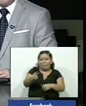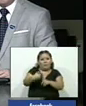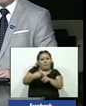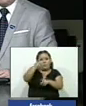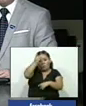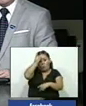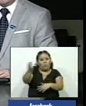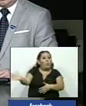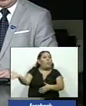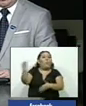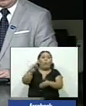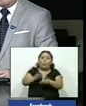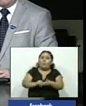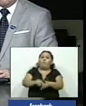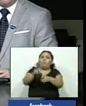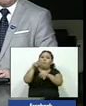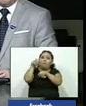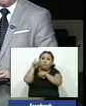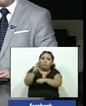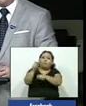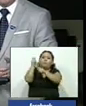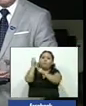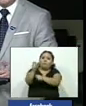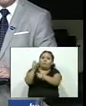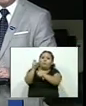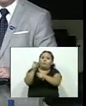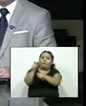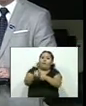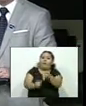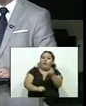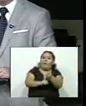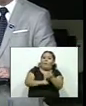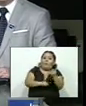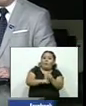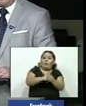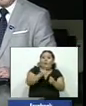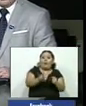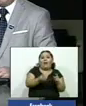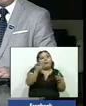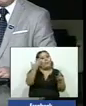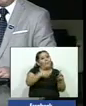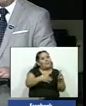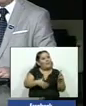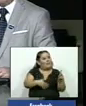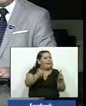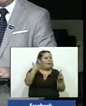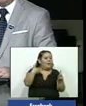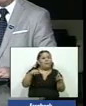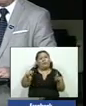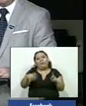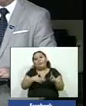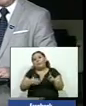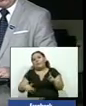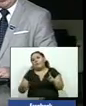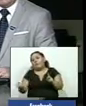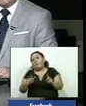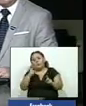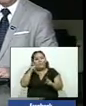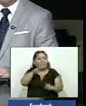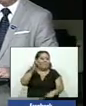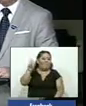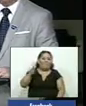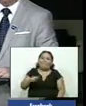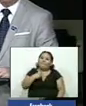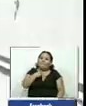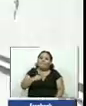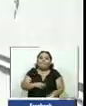nuevas marchas a favor de Juan Guaidó y también a favor de Nicolás Maduro El panorama no pinta bien para los venezolanos